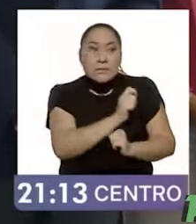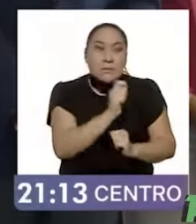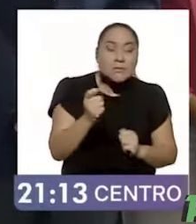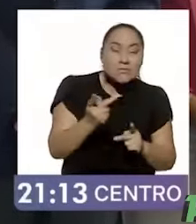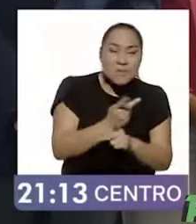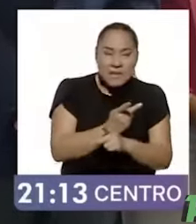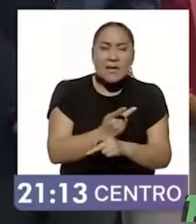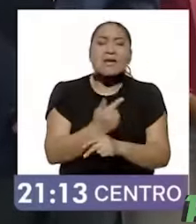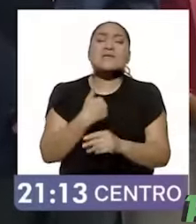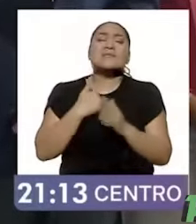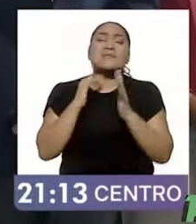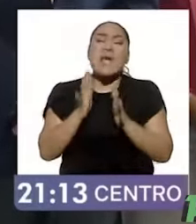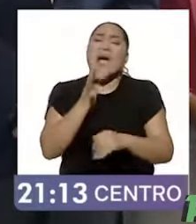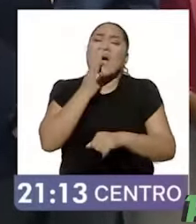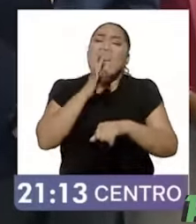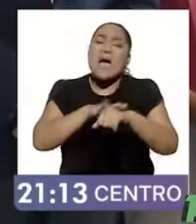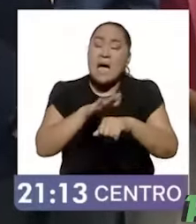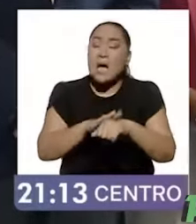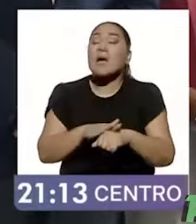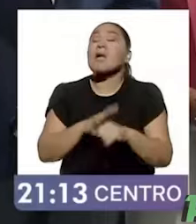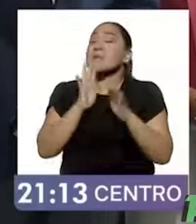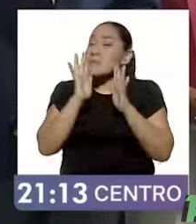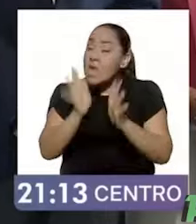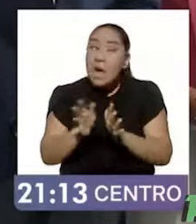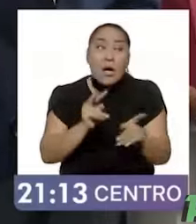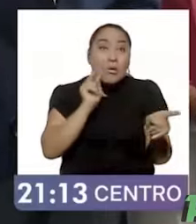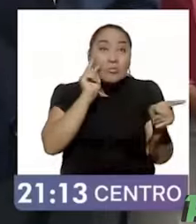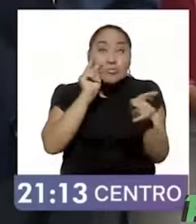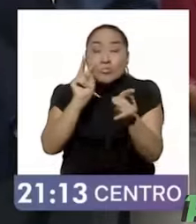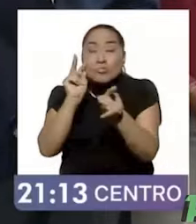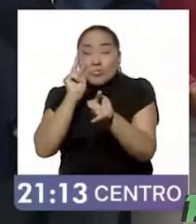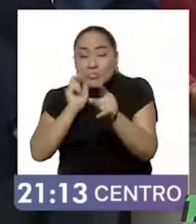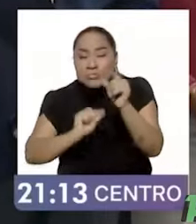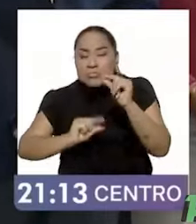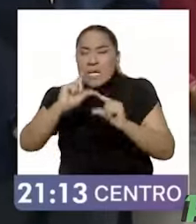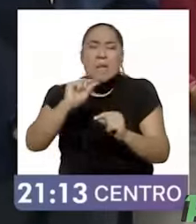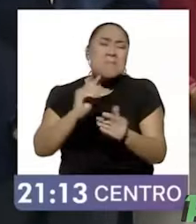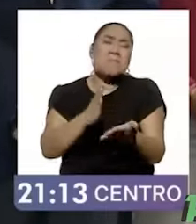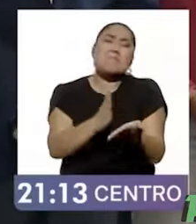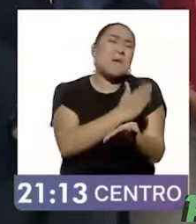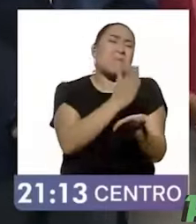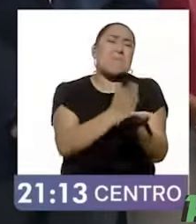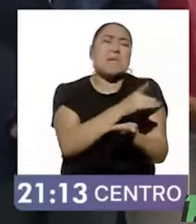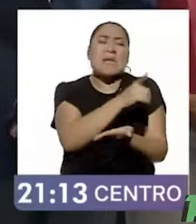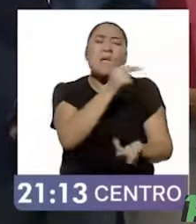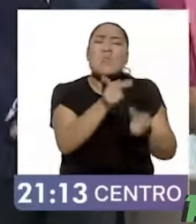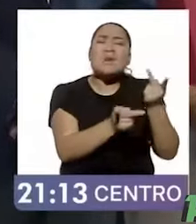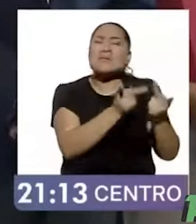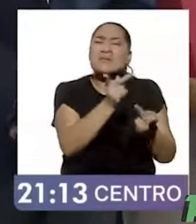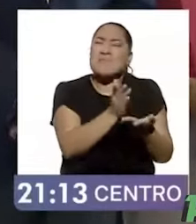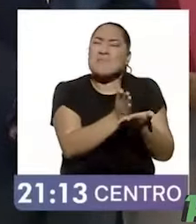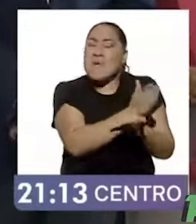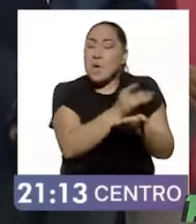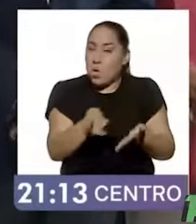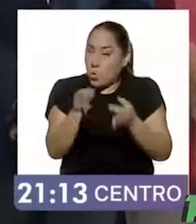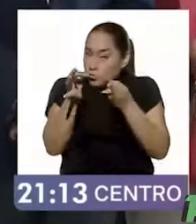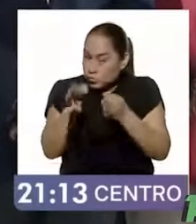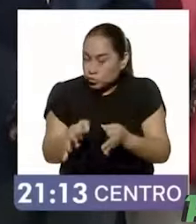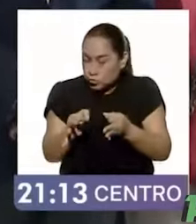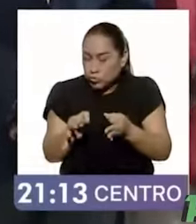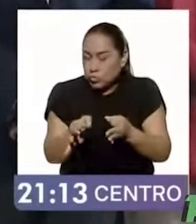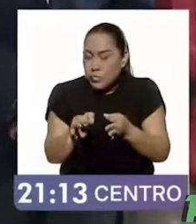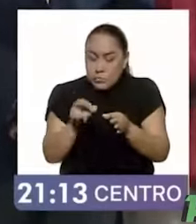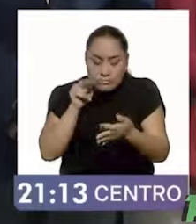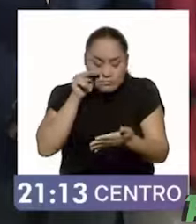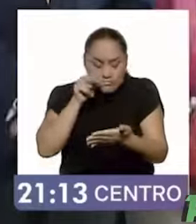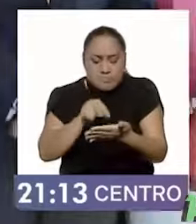señalado nosotros. En mediciones que hay, que no tienen nada que ver con las encuestas de salida, mediciones públicas, está